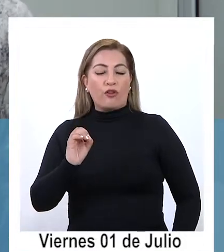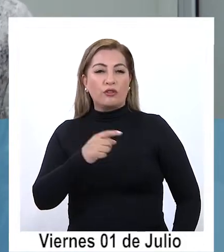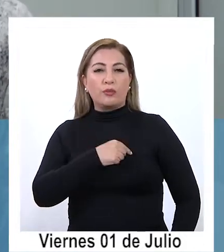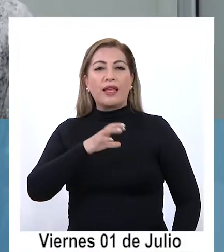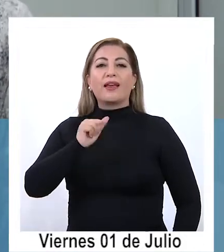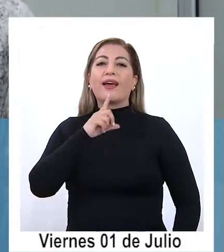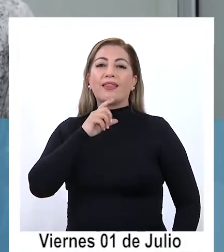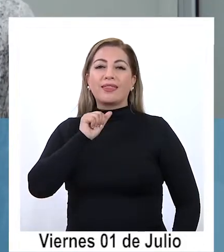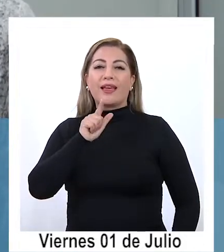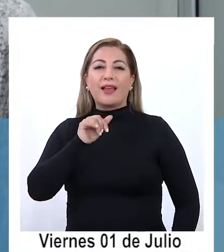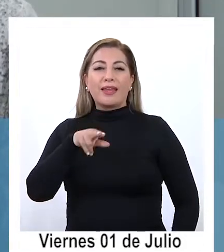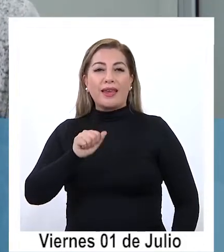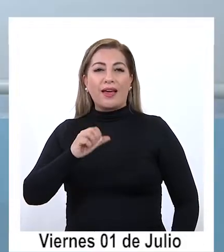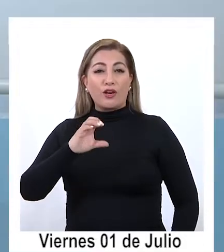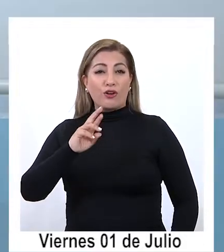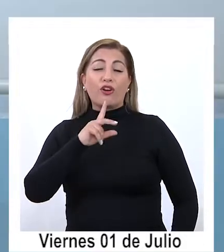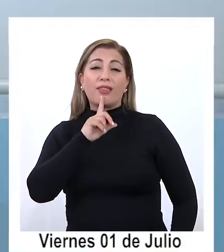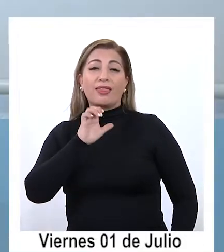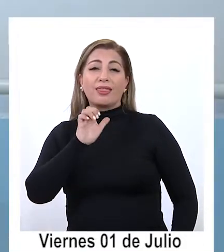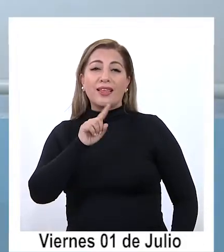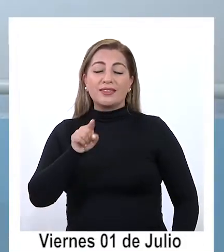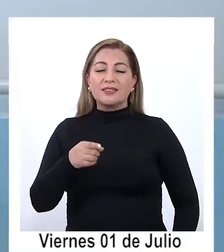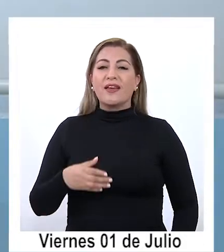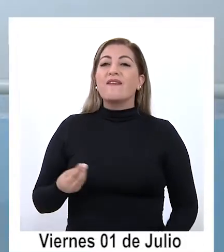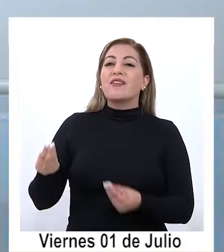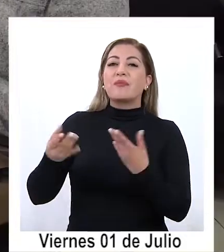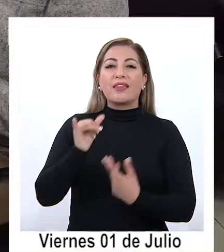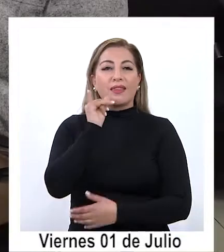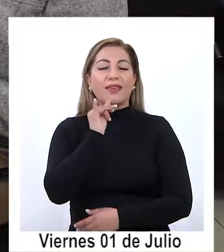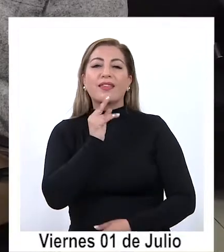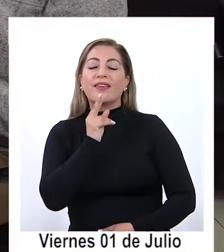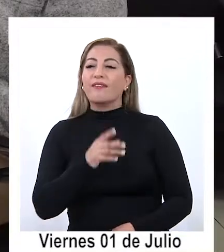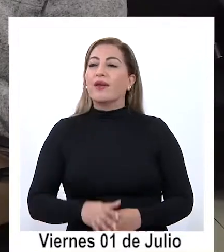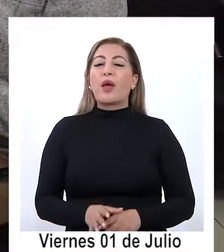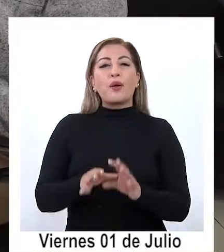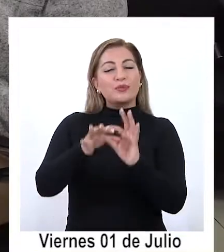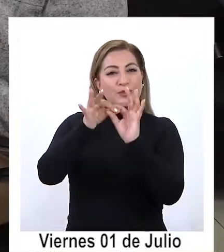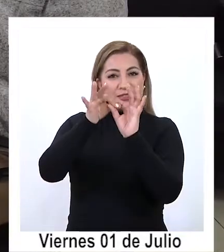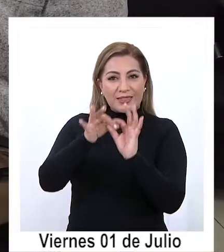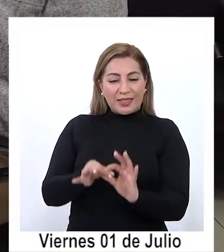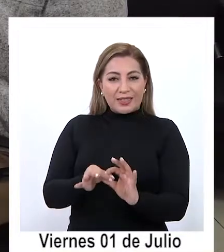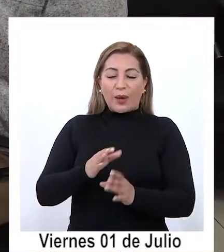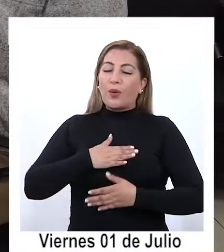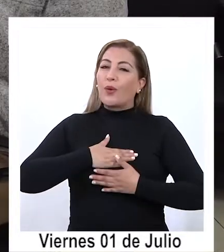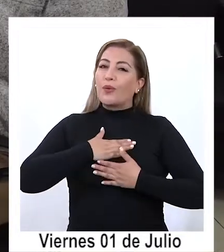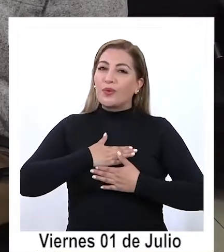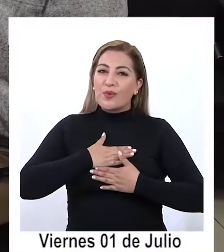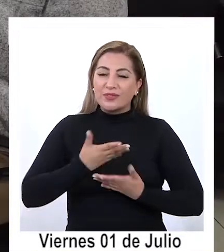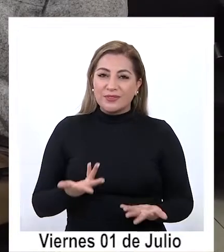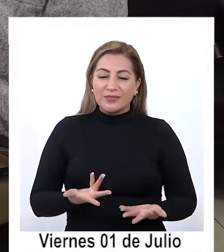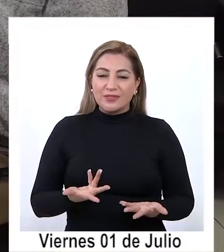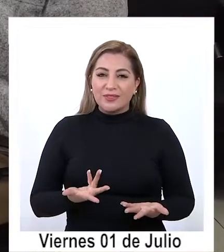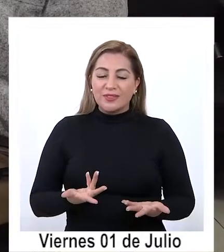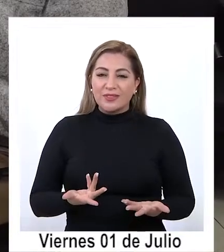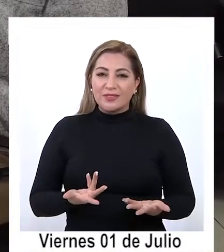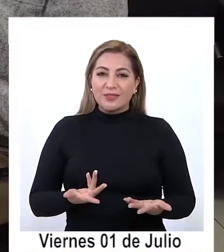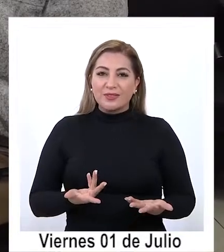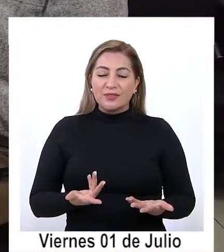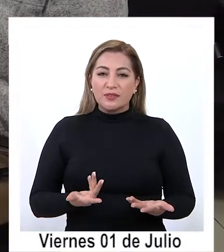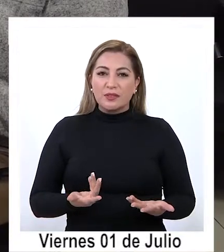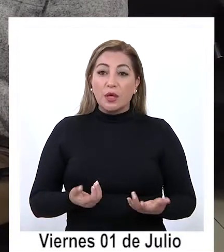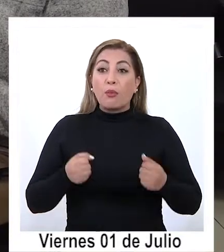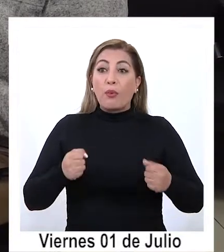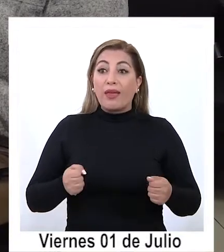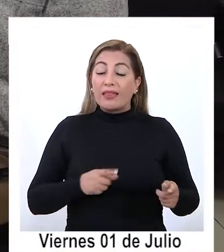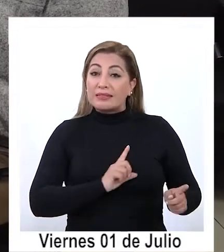Cortés Cortés Directora, bienvenida a Iquique Televisión Muchas gracias, es un gusto Reinaldo que nos pueda